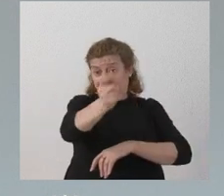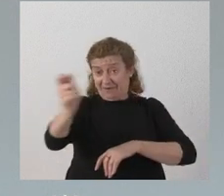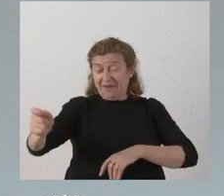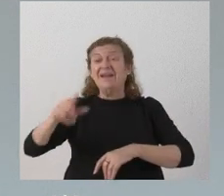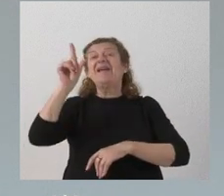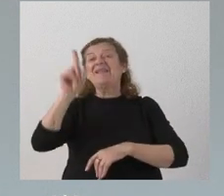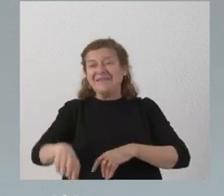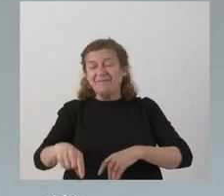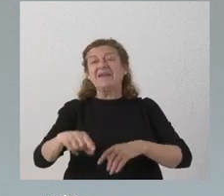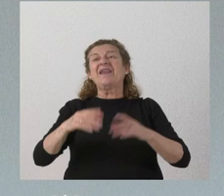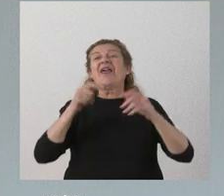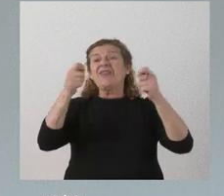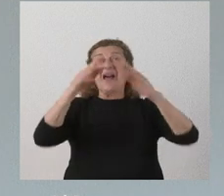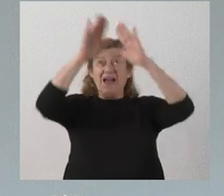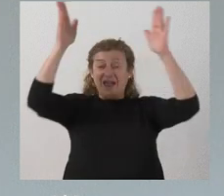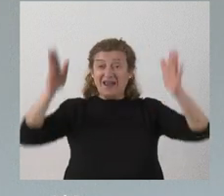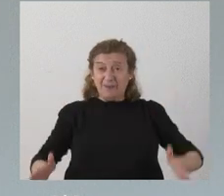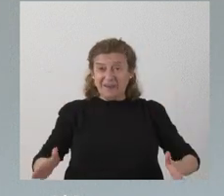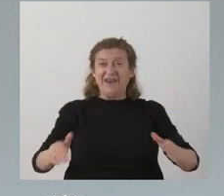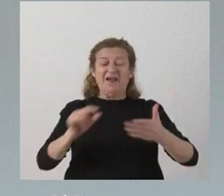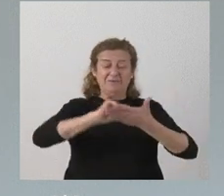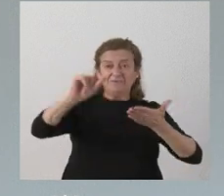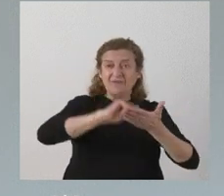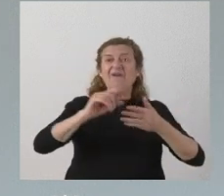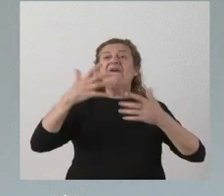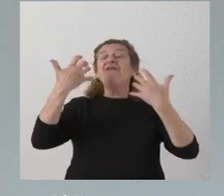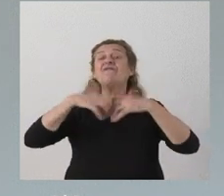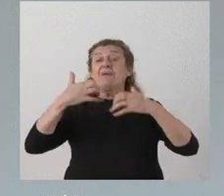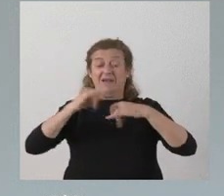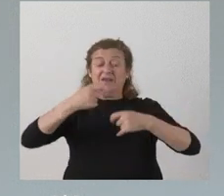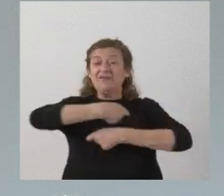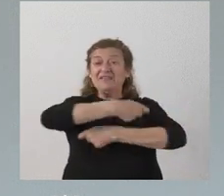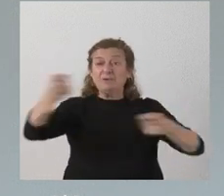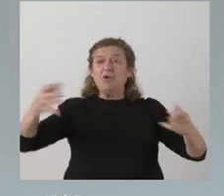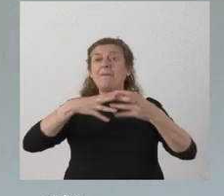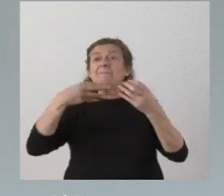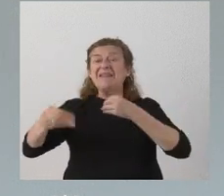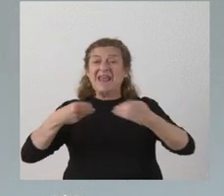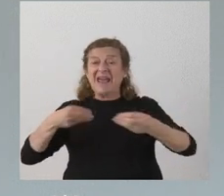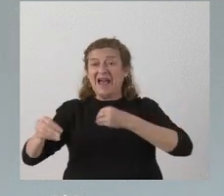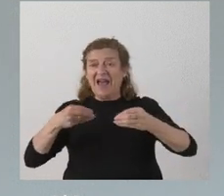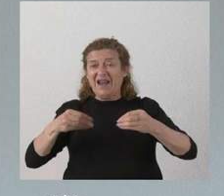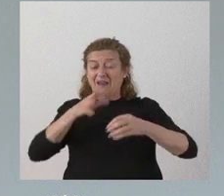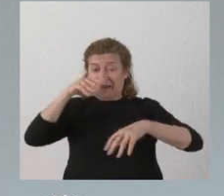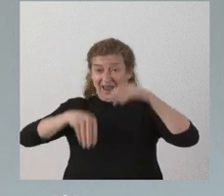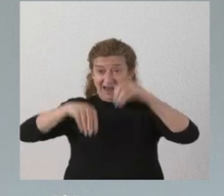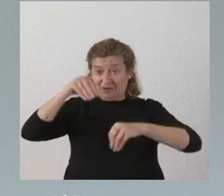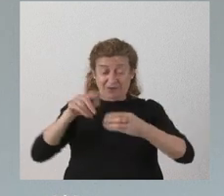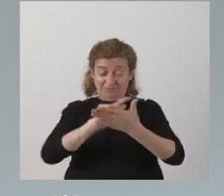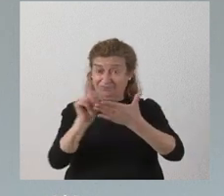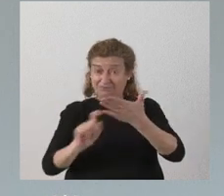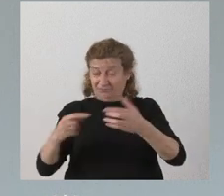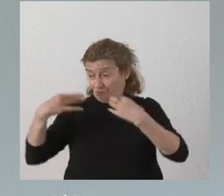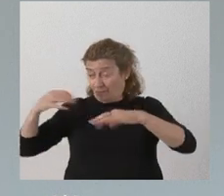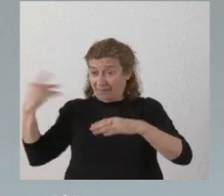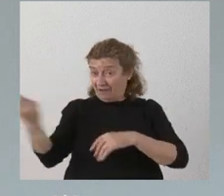como el suministro de cabinas y soportes la fabricación y distribución del material electoral impreso común